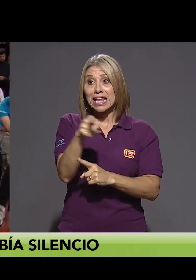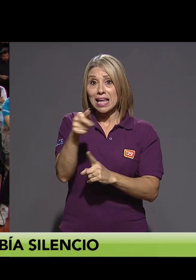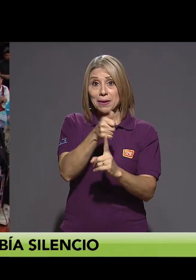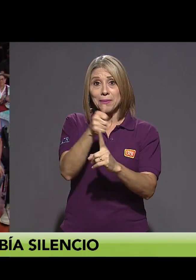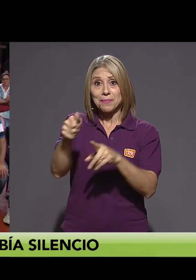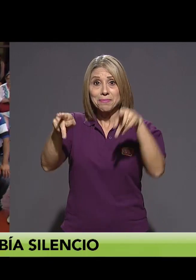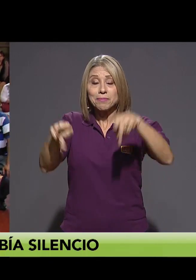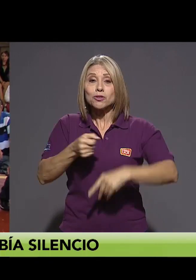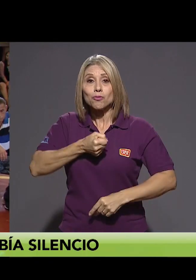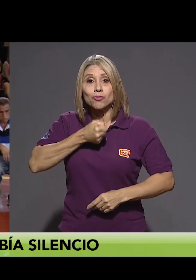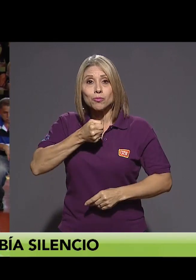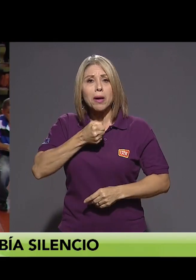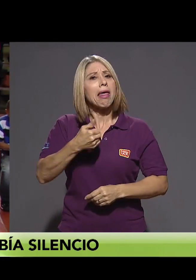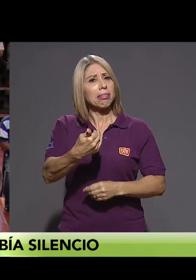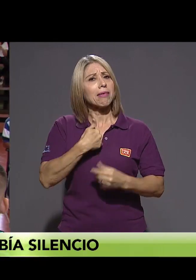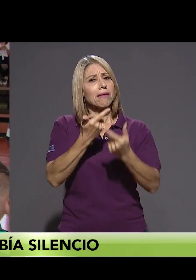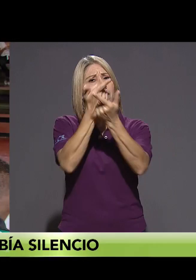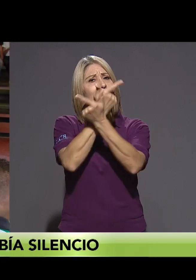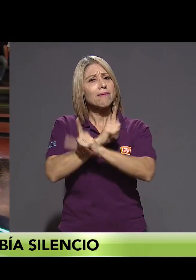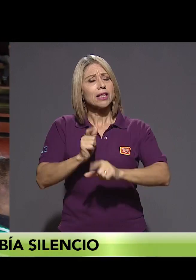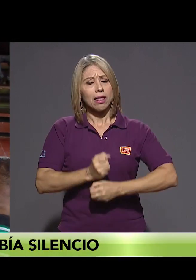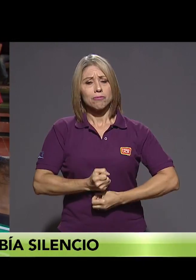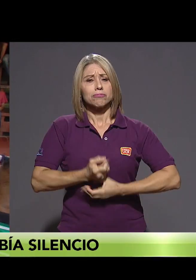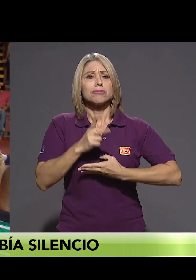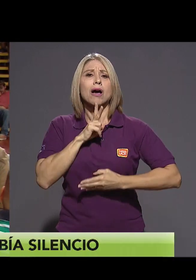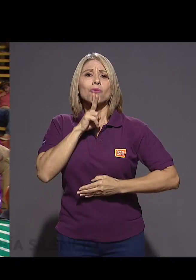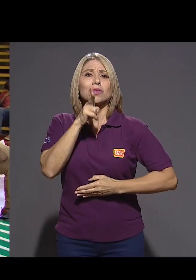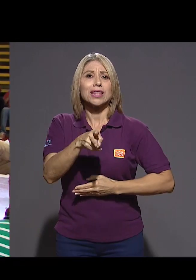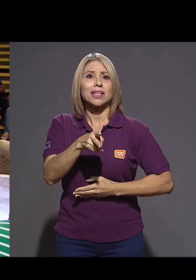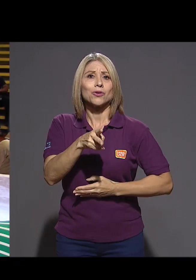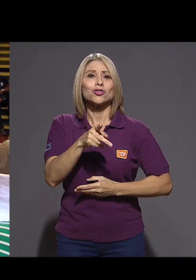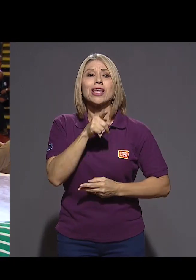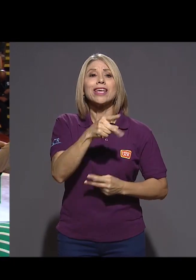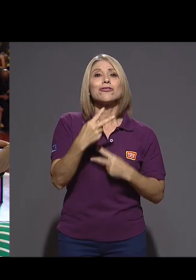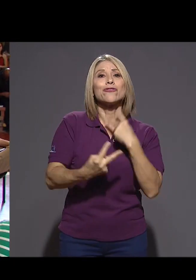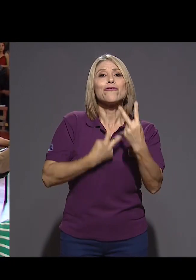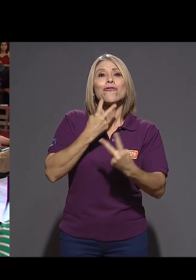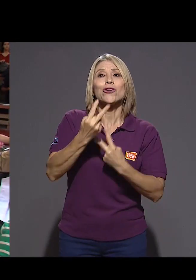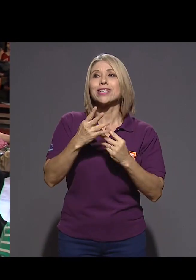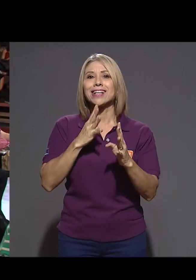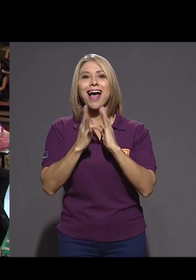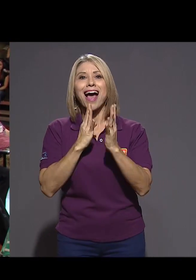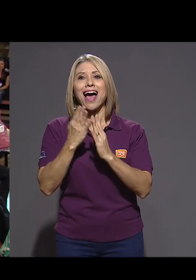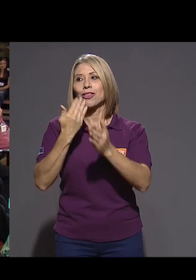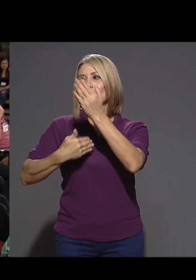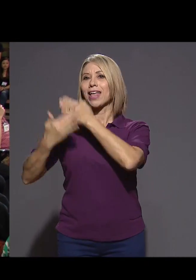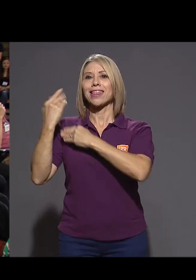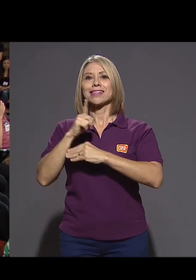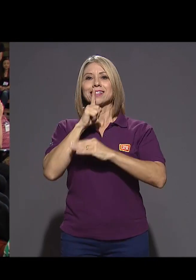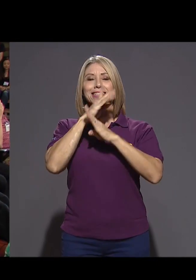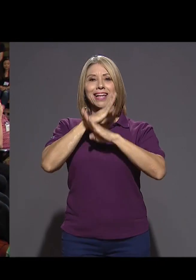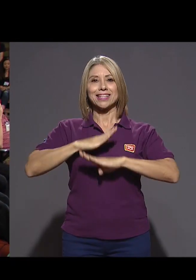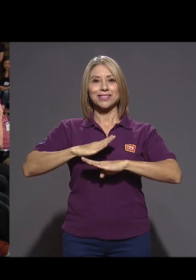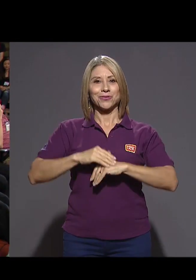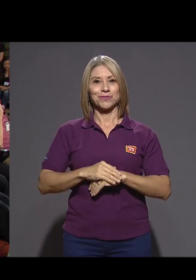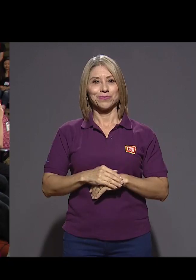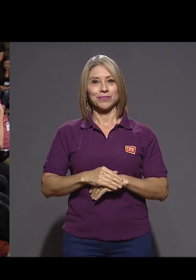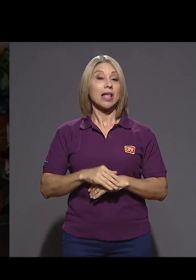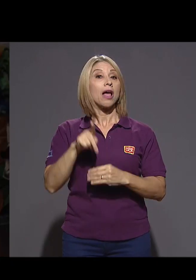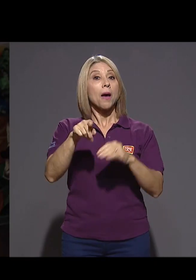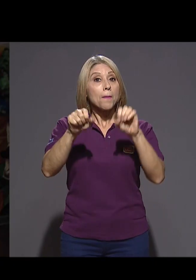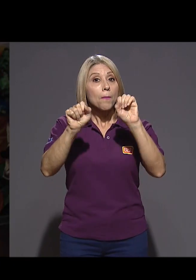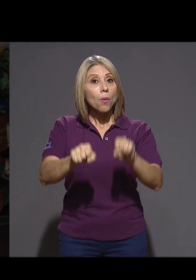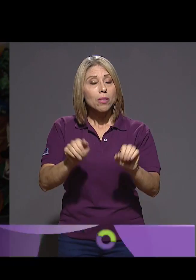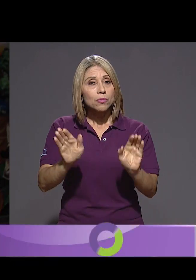a sus locutoras y locutores libertad para ser auténticos y colocar voces donde hubo silencio. Me parece que Podemos